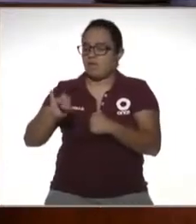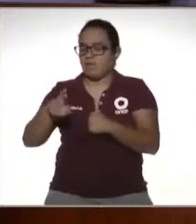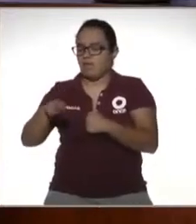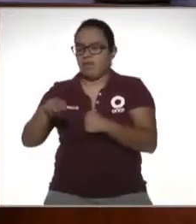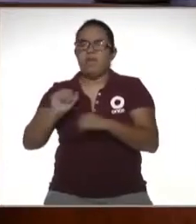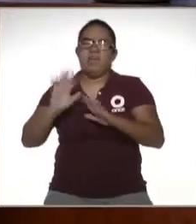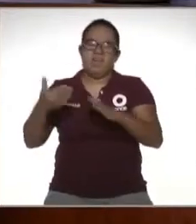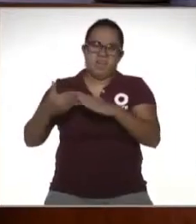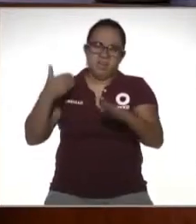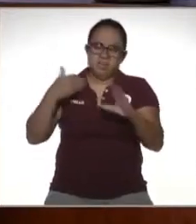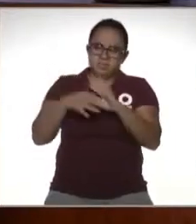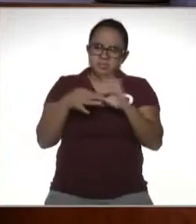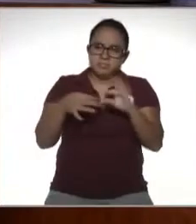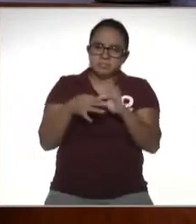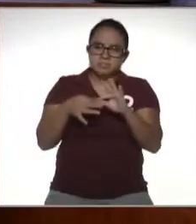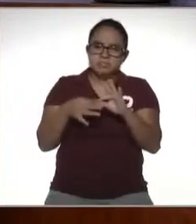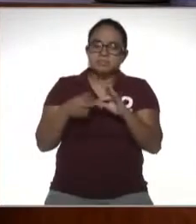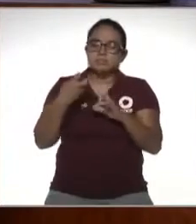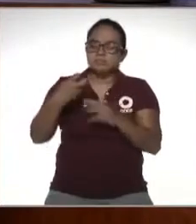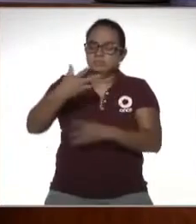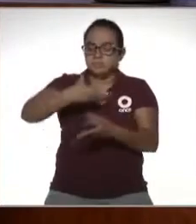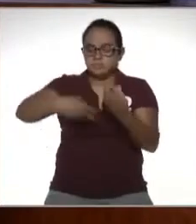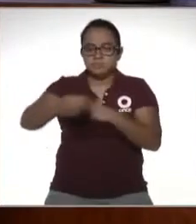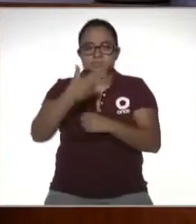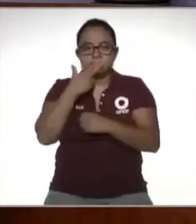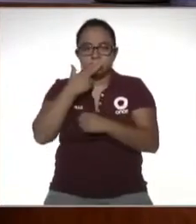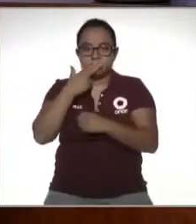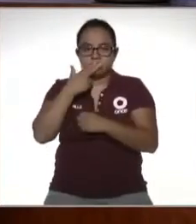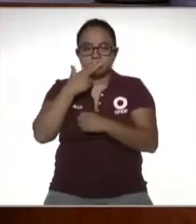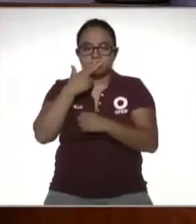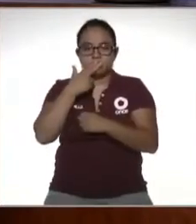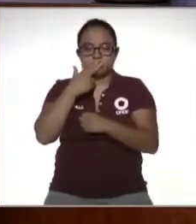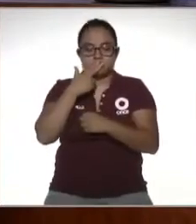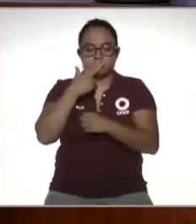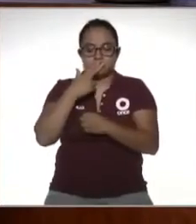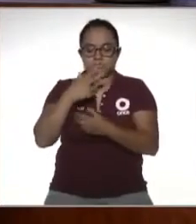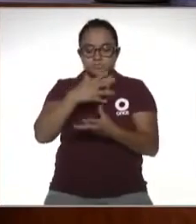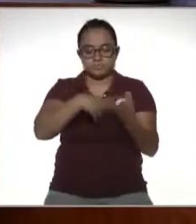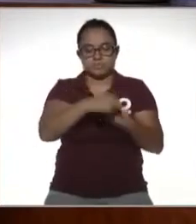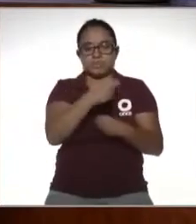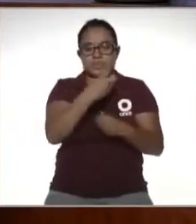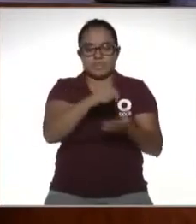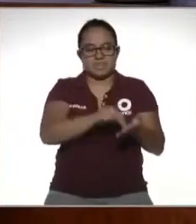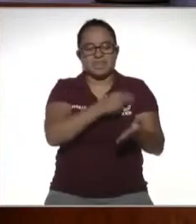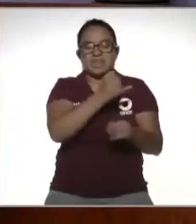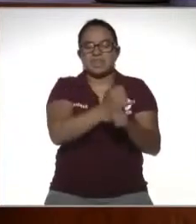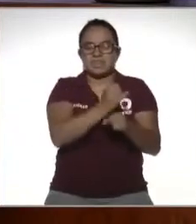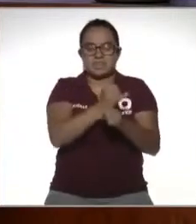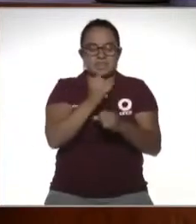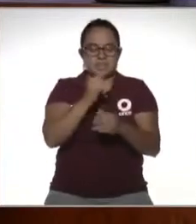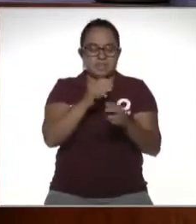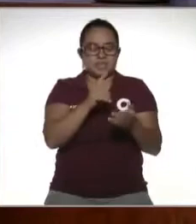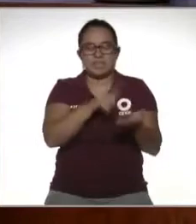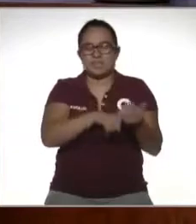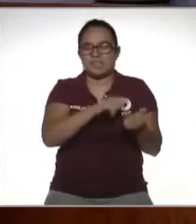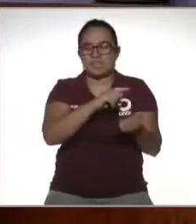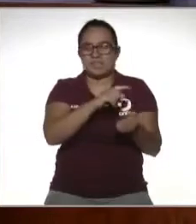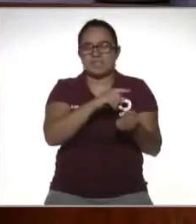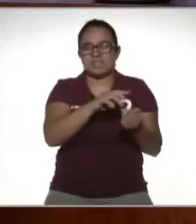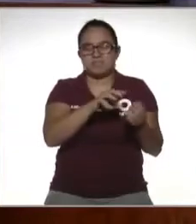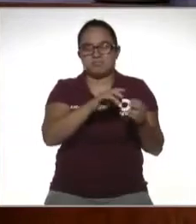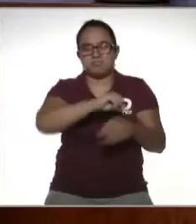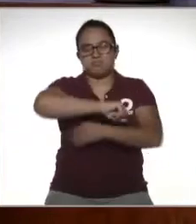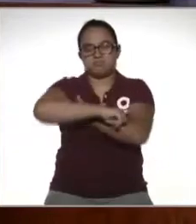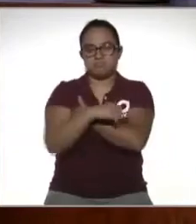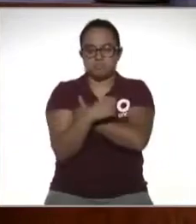habíamos hablado de ella se sustituye esa firma autógrafa por una firma electrónica que hace el mismo efecto y entonces podemos